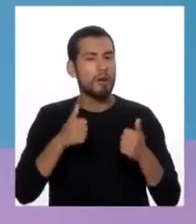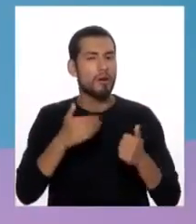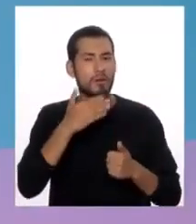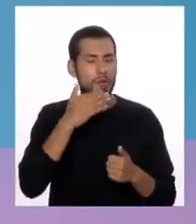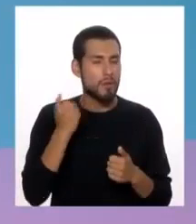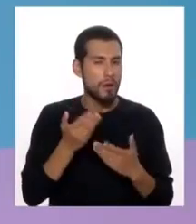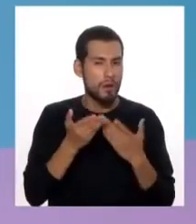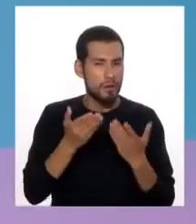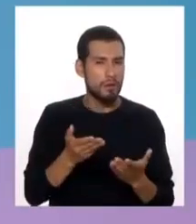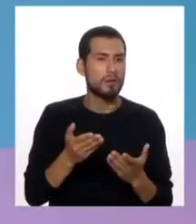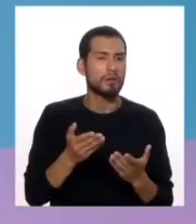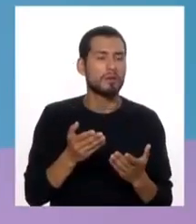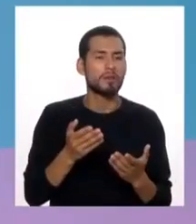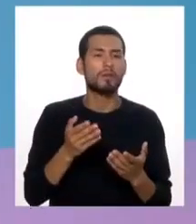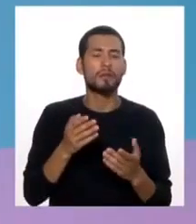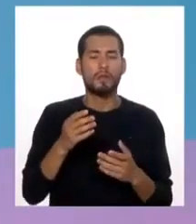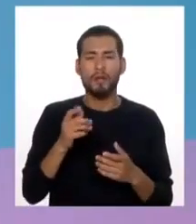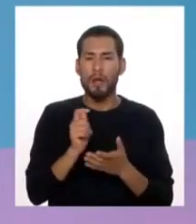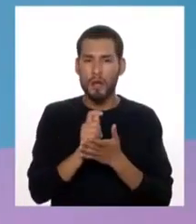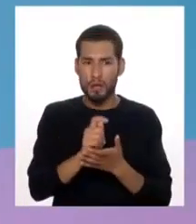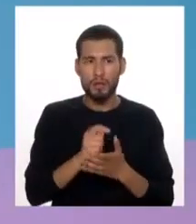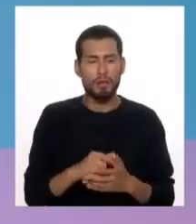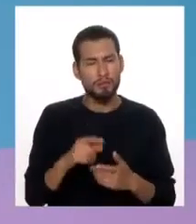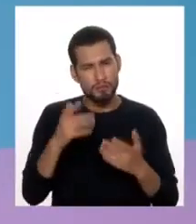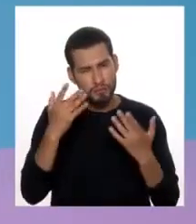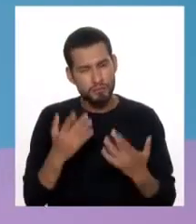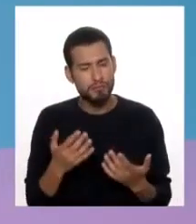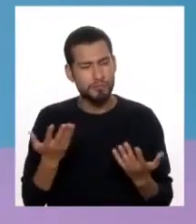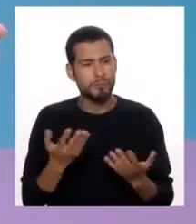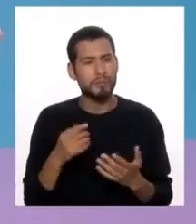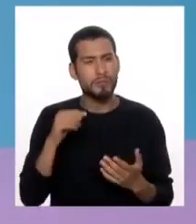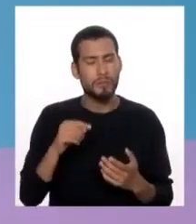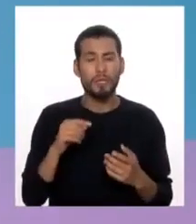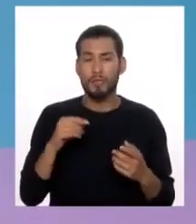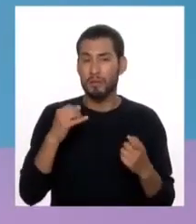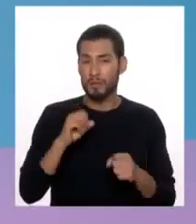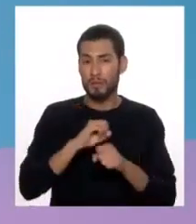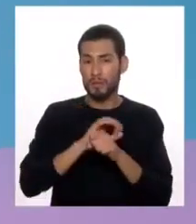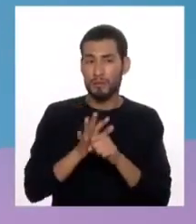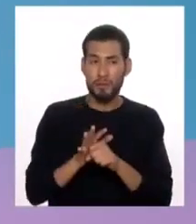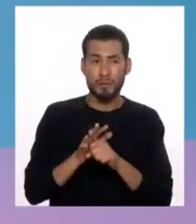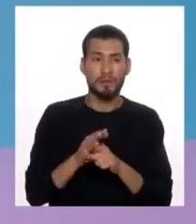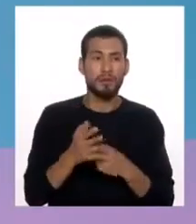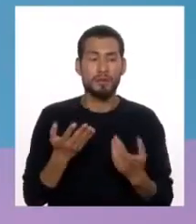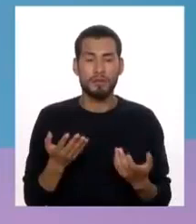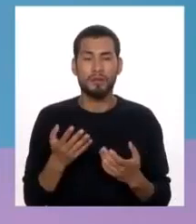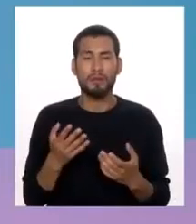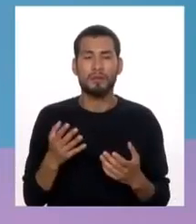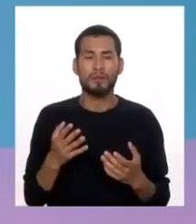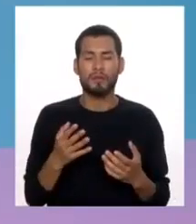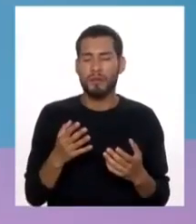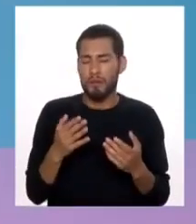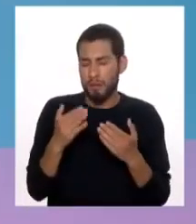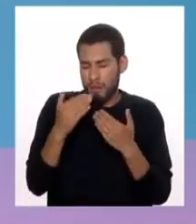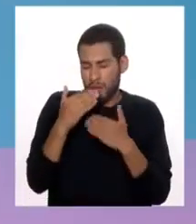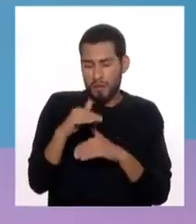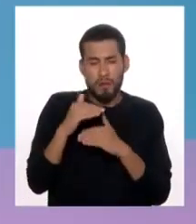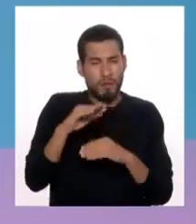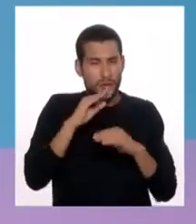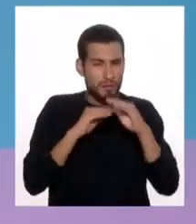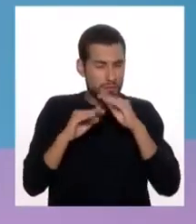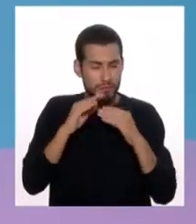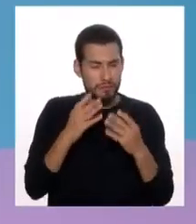mejores alternativas de tratamiento. Lamentablemente en la situación de pandemia estuvimos muy limitados, ¿no?